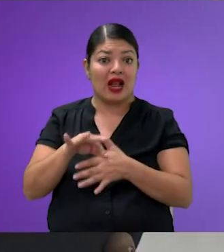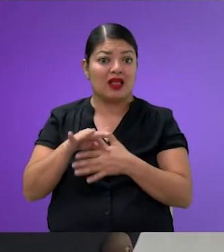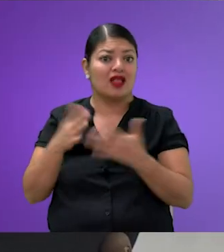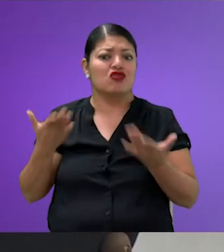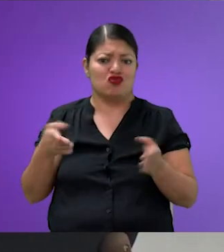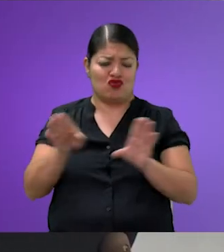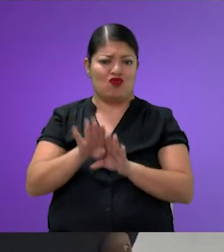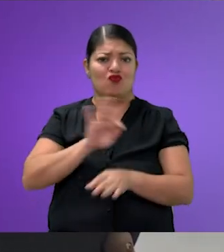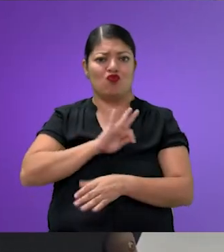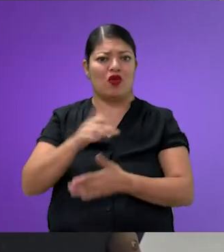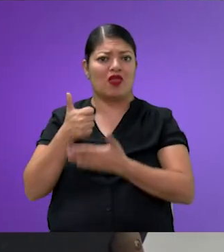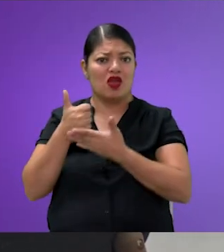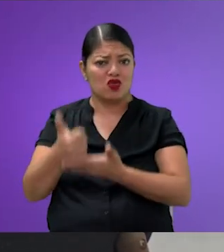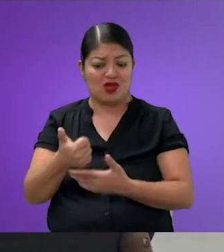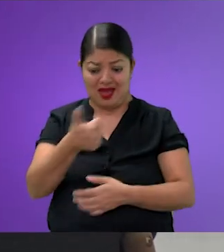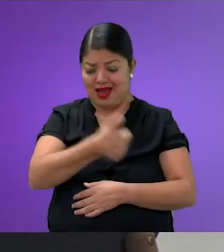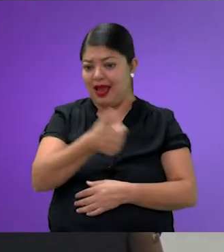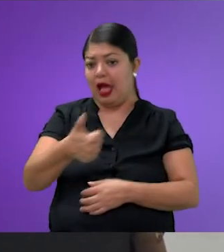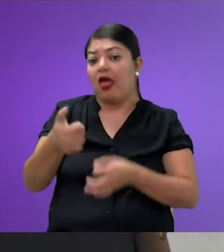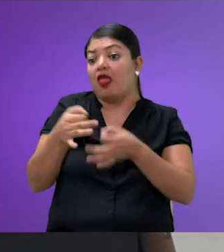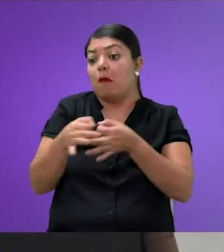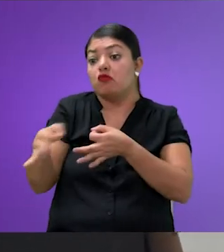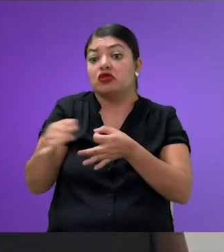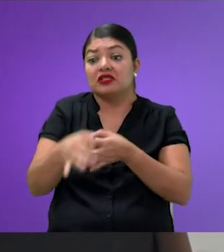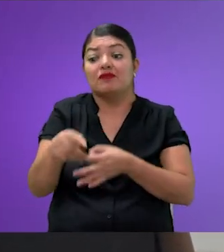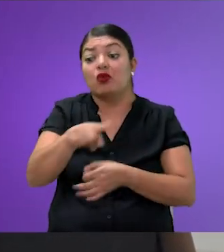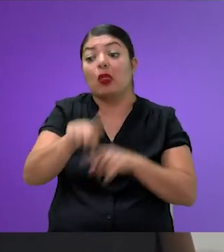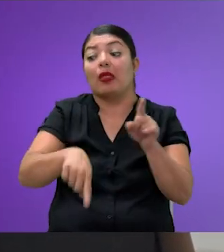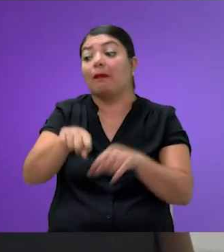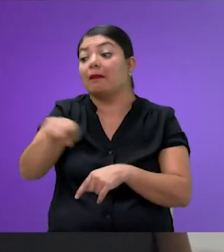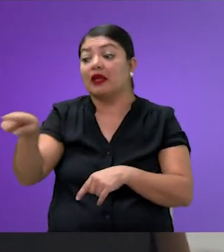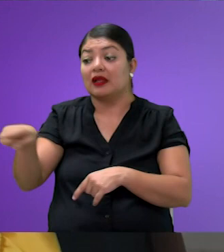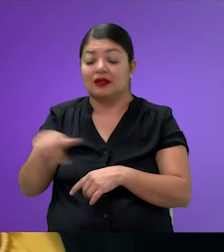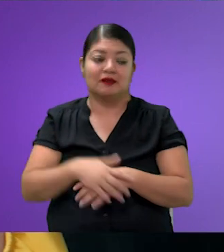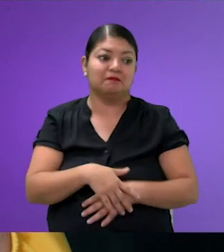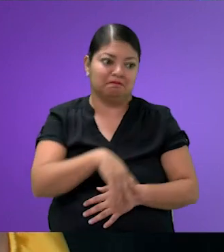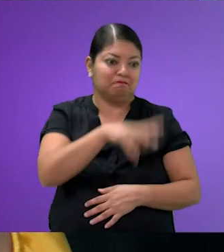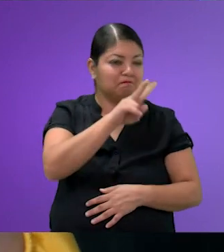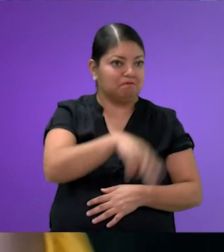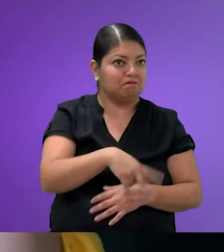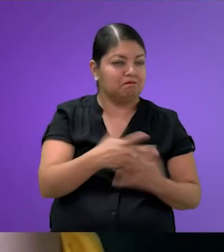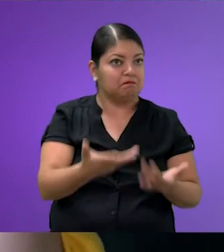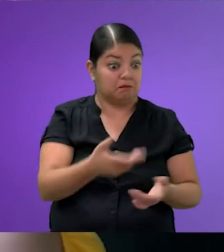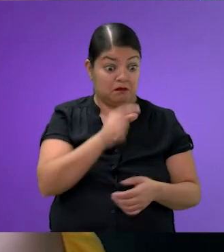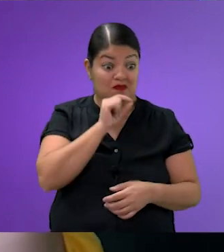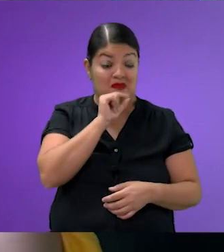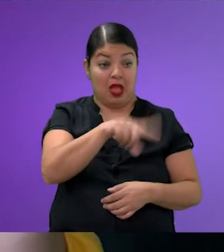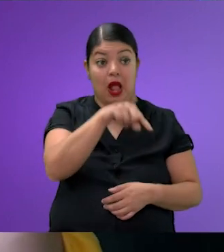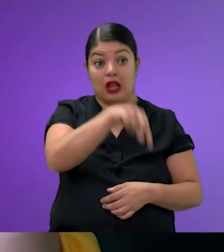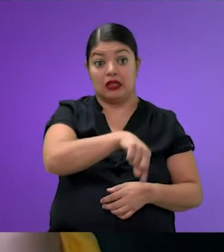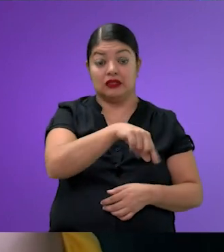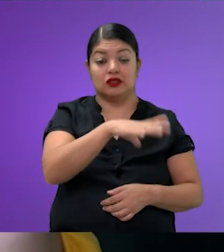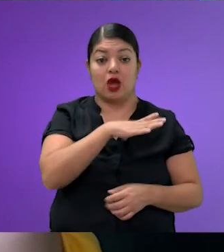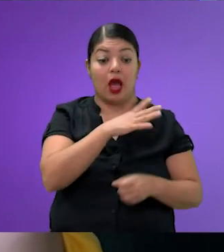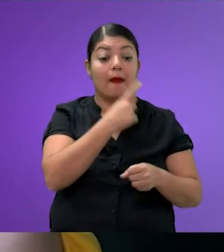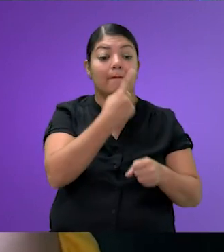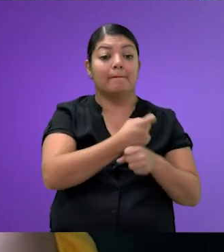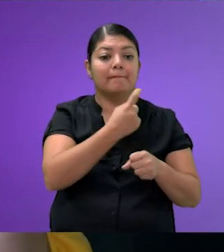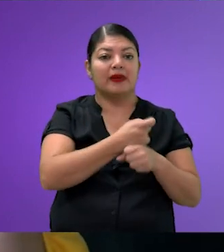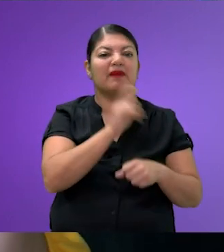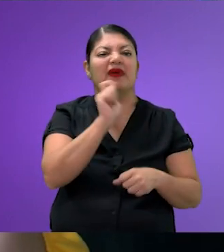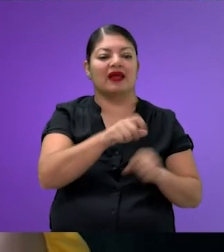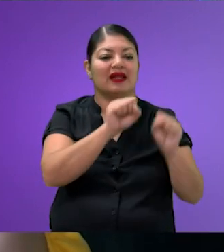puedo ayudar. Cada municipio según sus capacidades, ¿no? Sí, Respecto a ese tema, Jalisco tiene este primer sistema